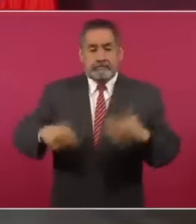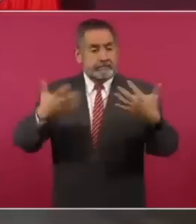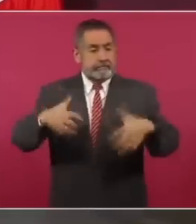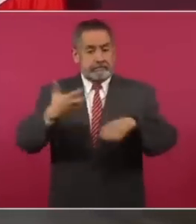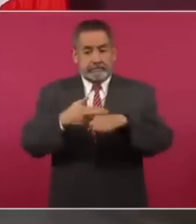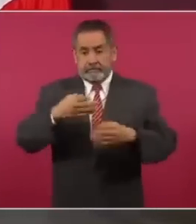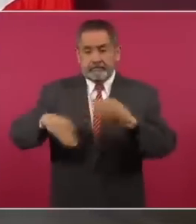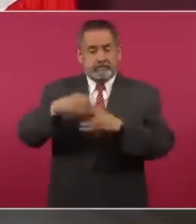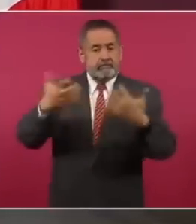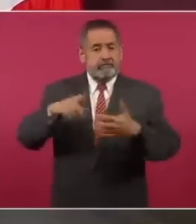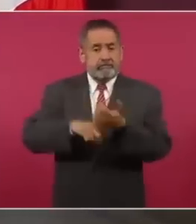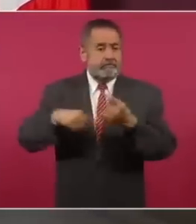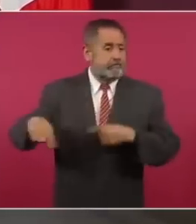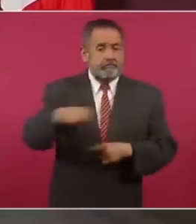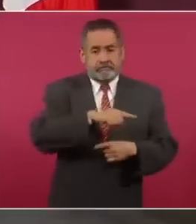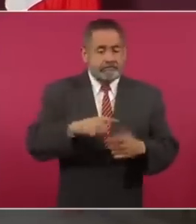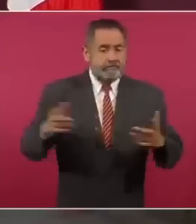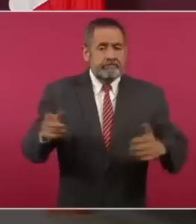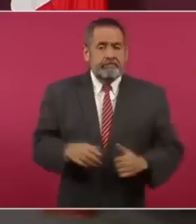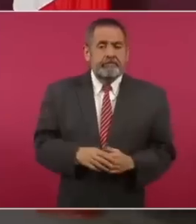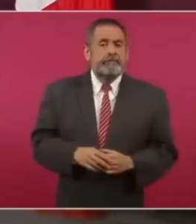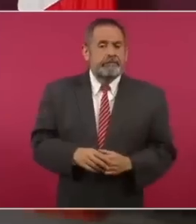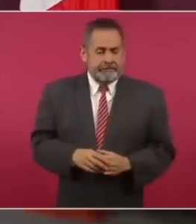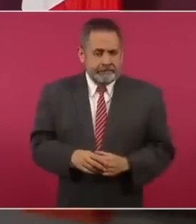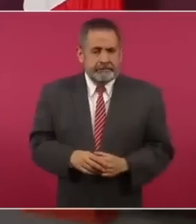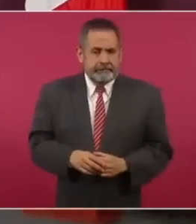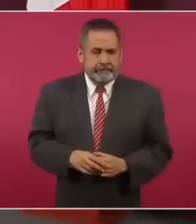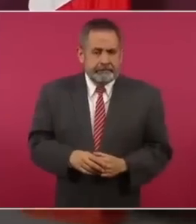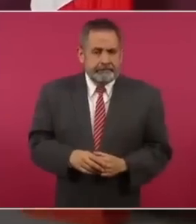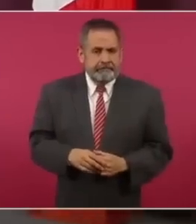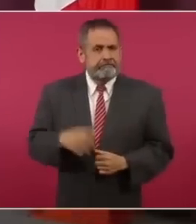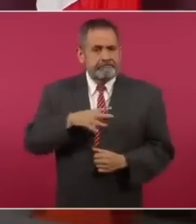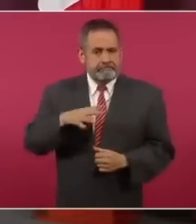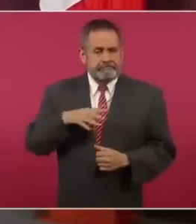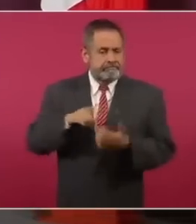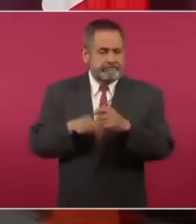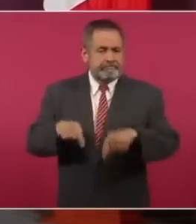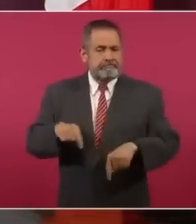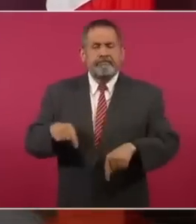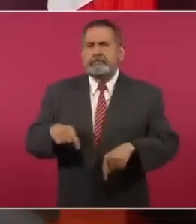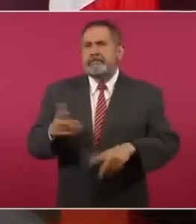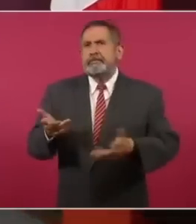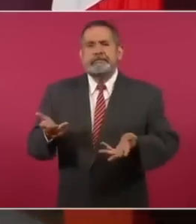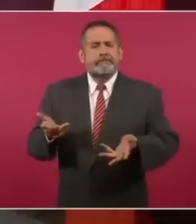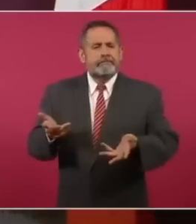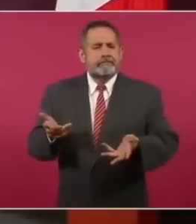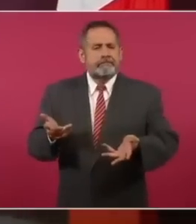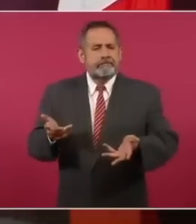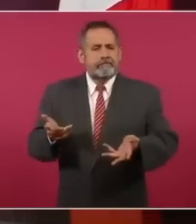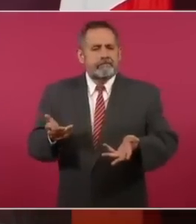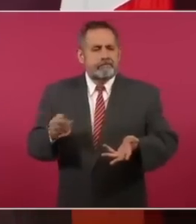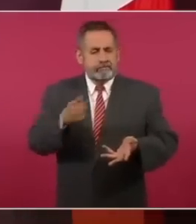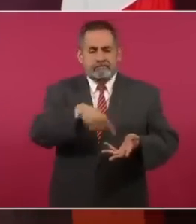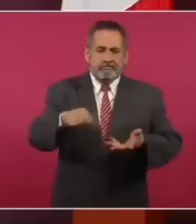tienen centros